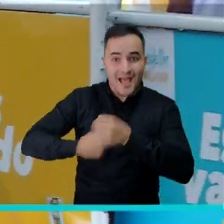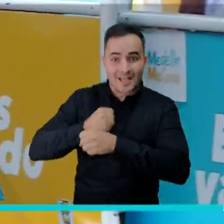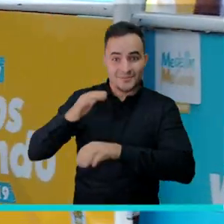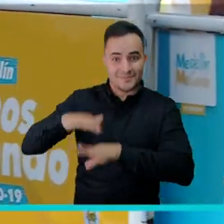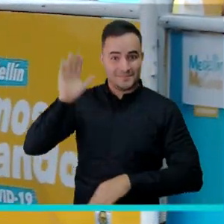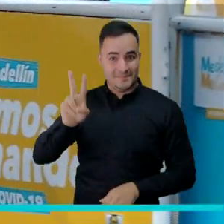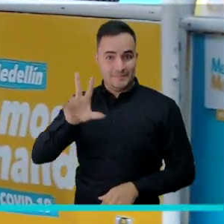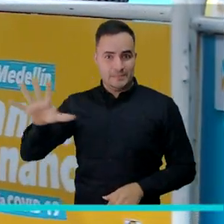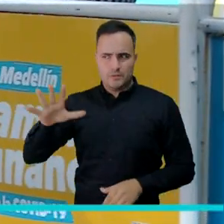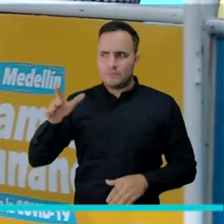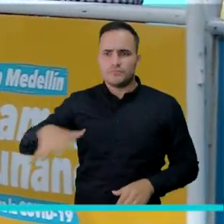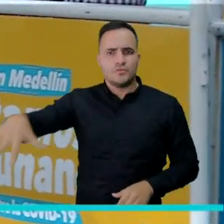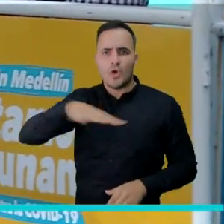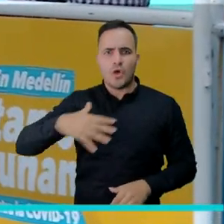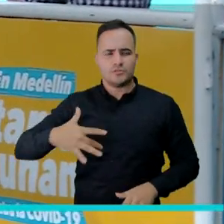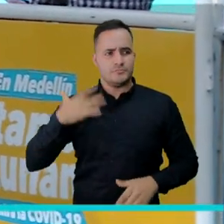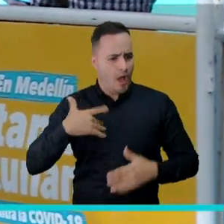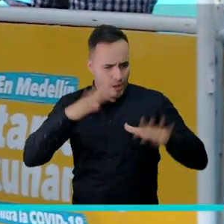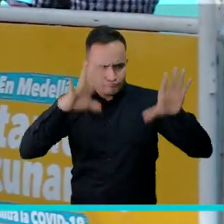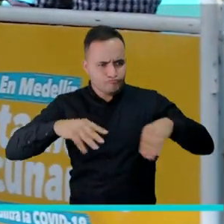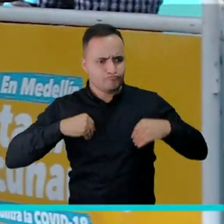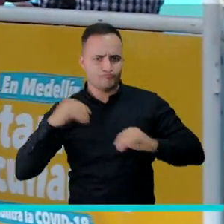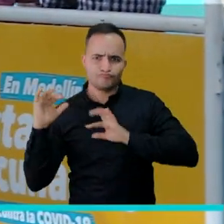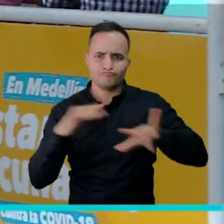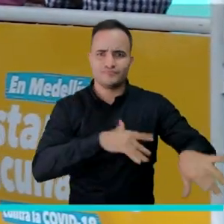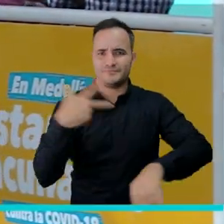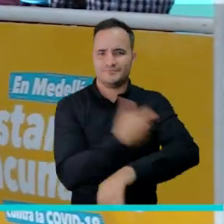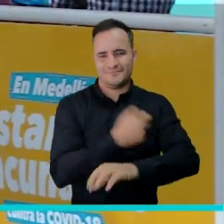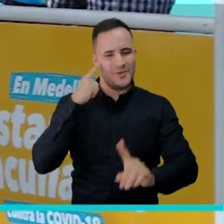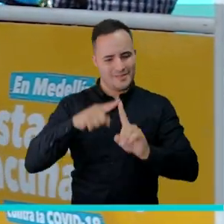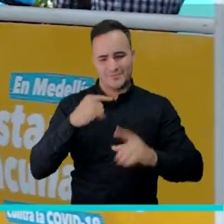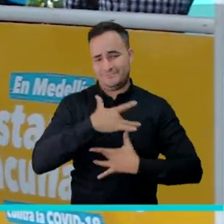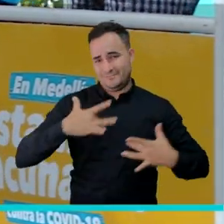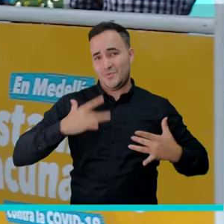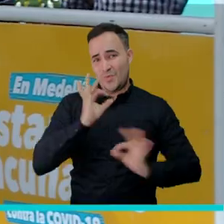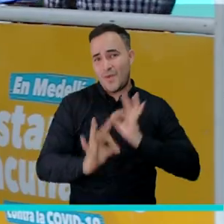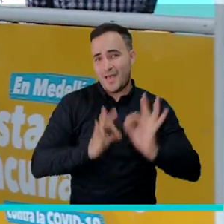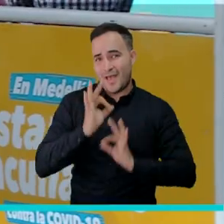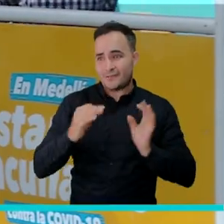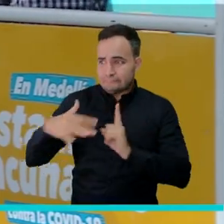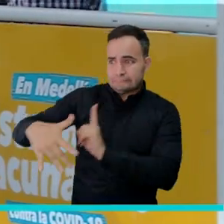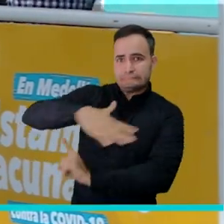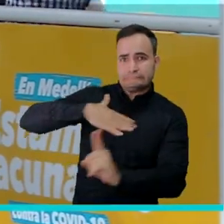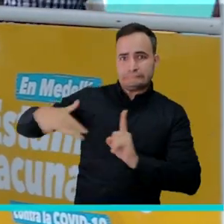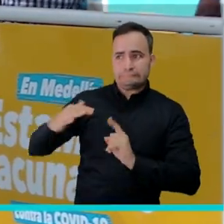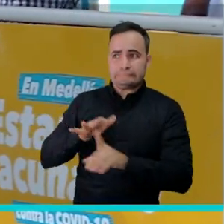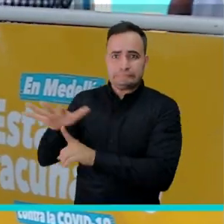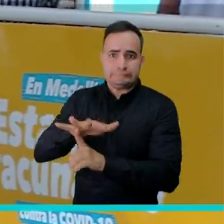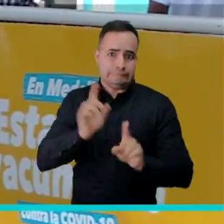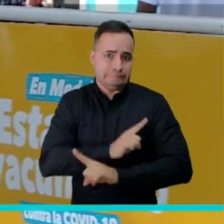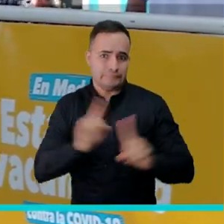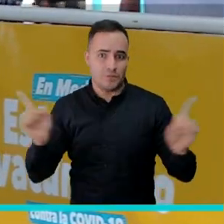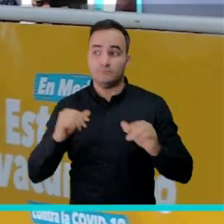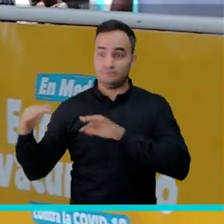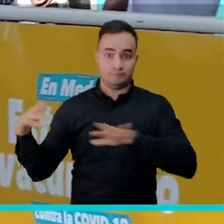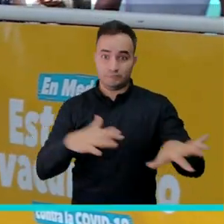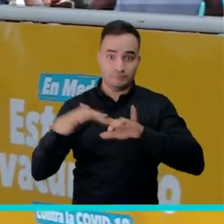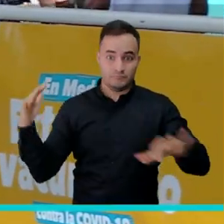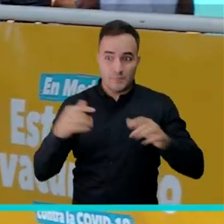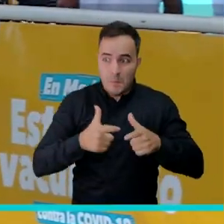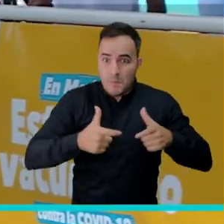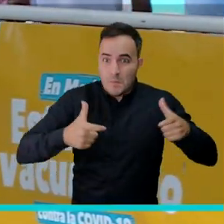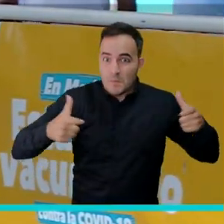mostrando una gran empatía por el cuidado de su salud y la de las personas que están en su entorno. Ellos están acudiendo masivamente a vacunarse,